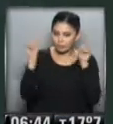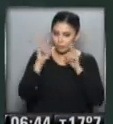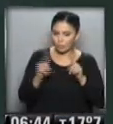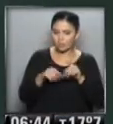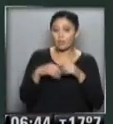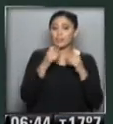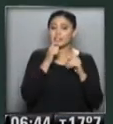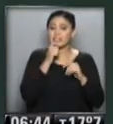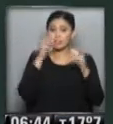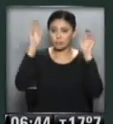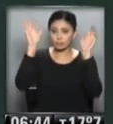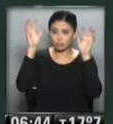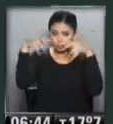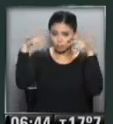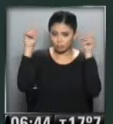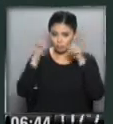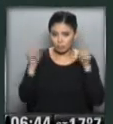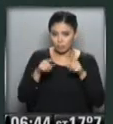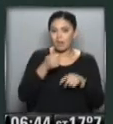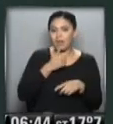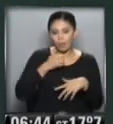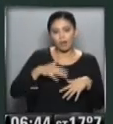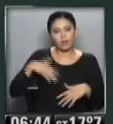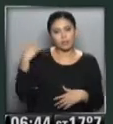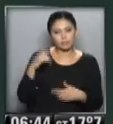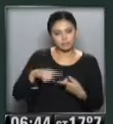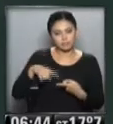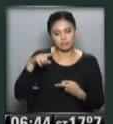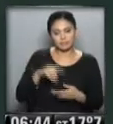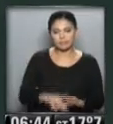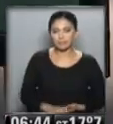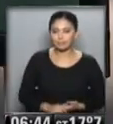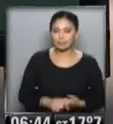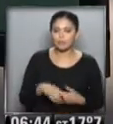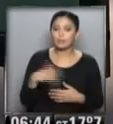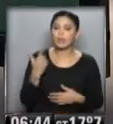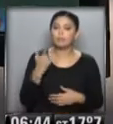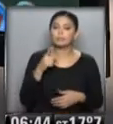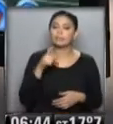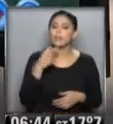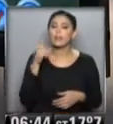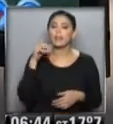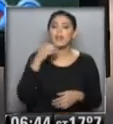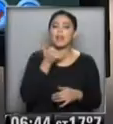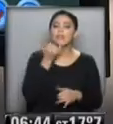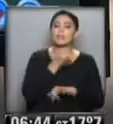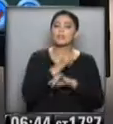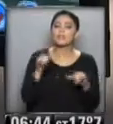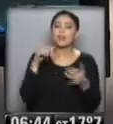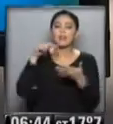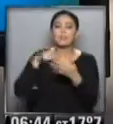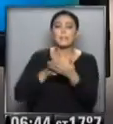donde se produzca, prepárense para el agua, eh... ...que se viene... ...bueno, queríamos recordarles que en Capital